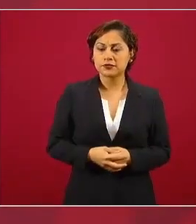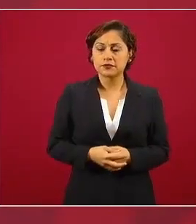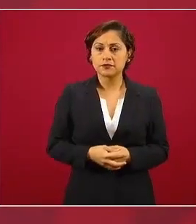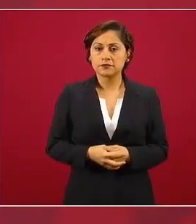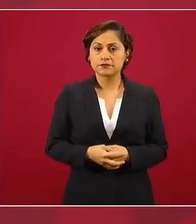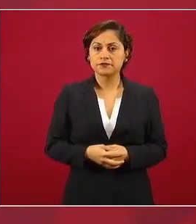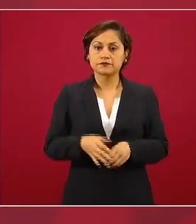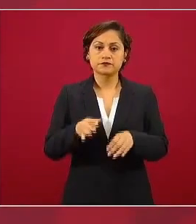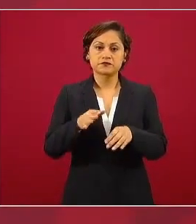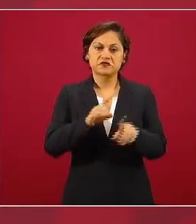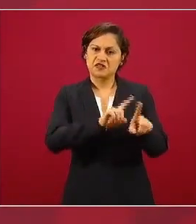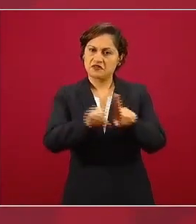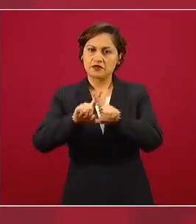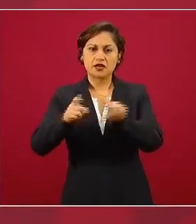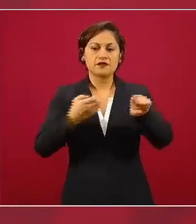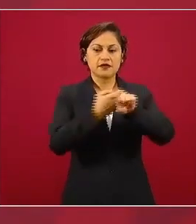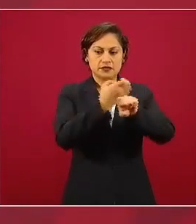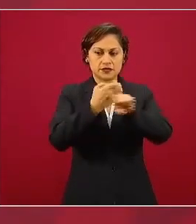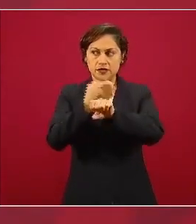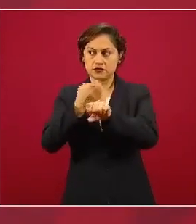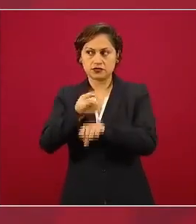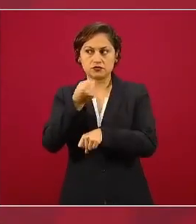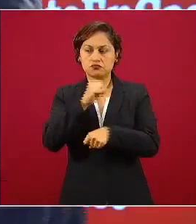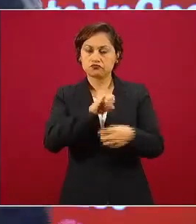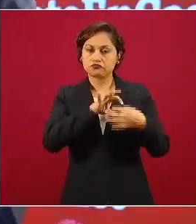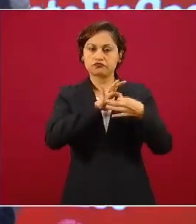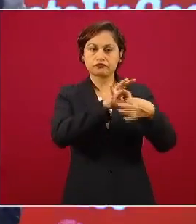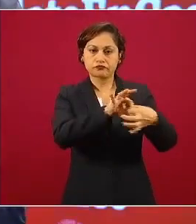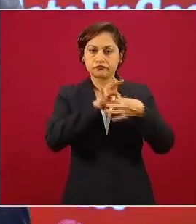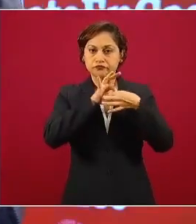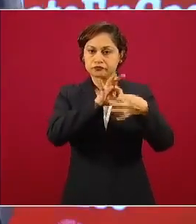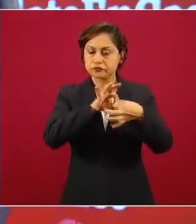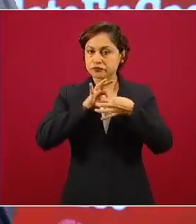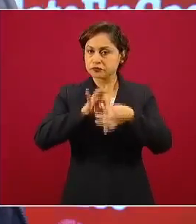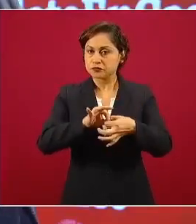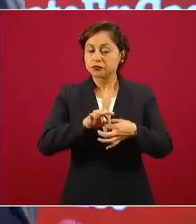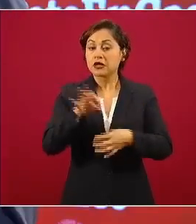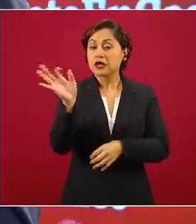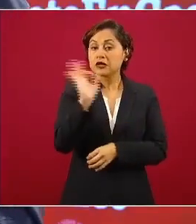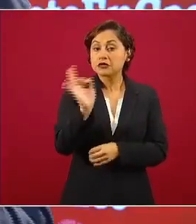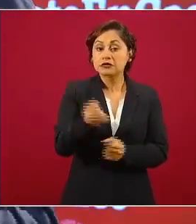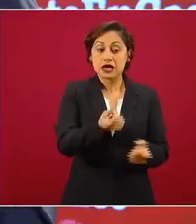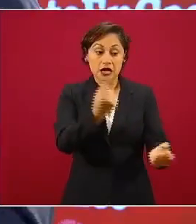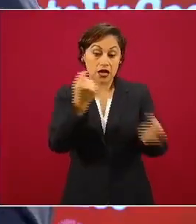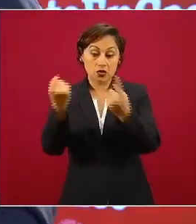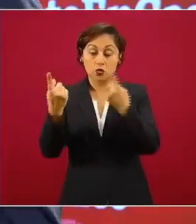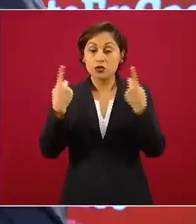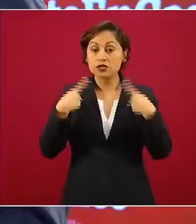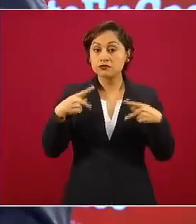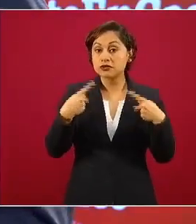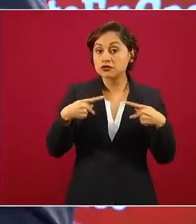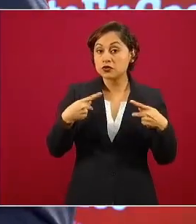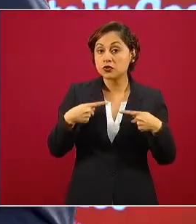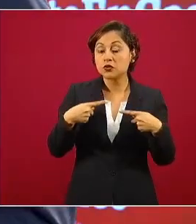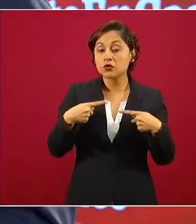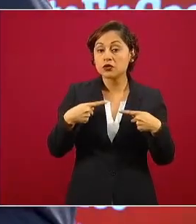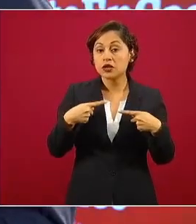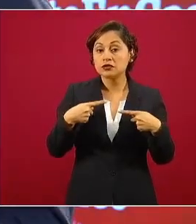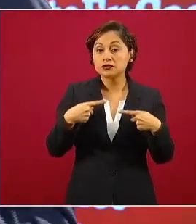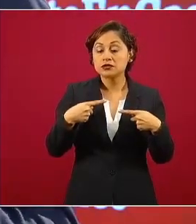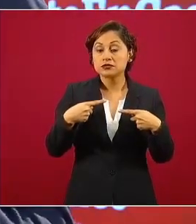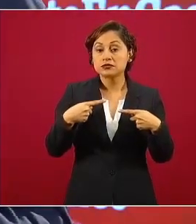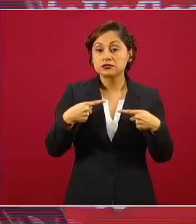los estados. Y quisieran algunos que se